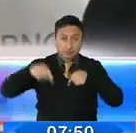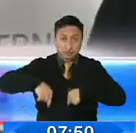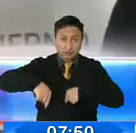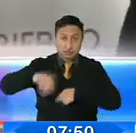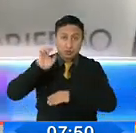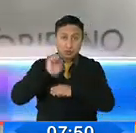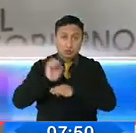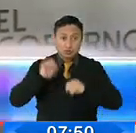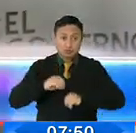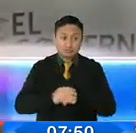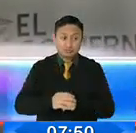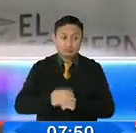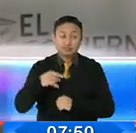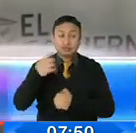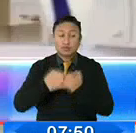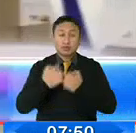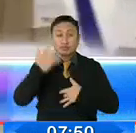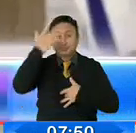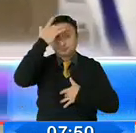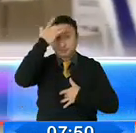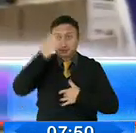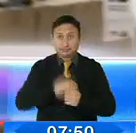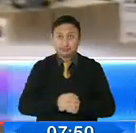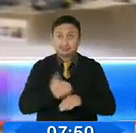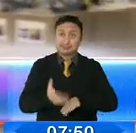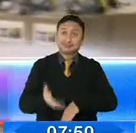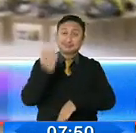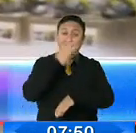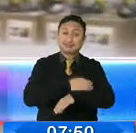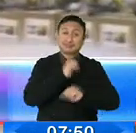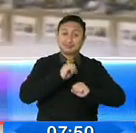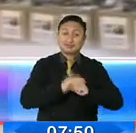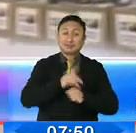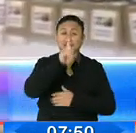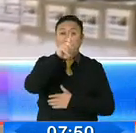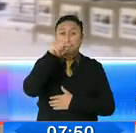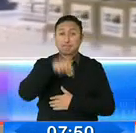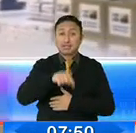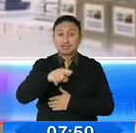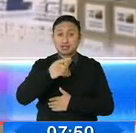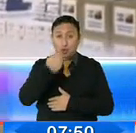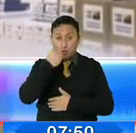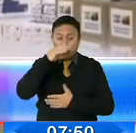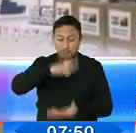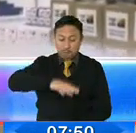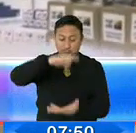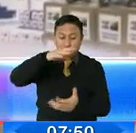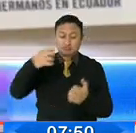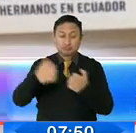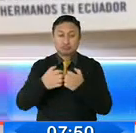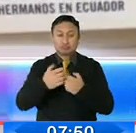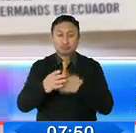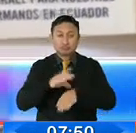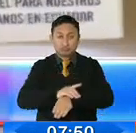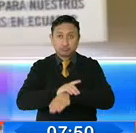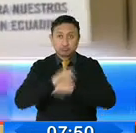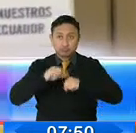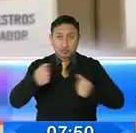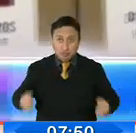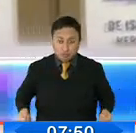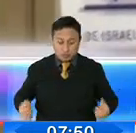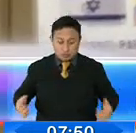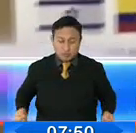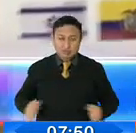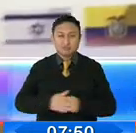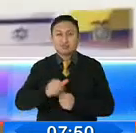Ecuador durante la crisis sanitaria. Anteriormente colaboraron con mil kits alimenticios, equipos médicos, sillas de ruedas y otros